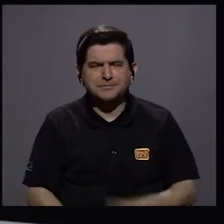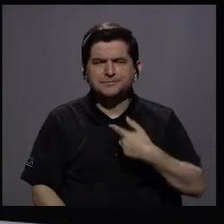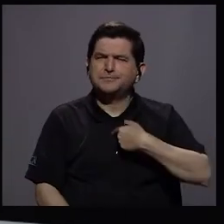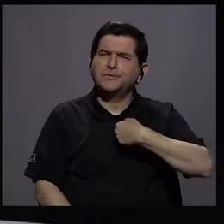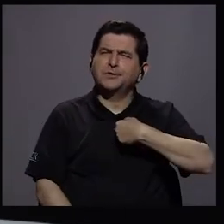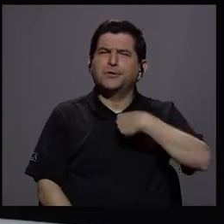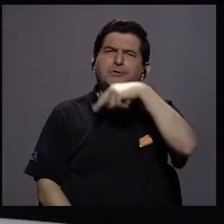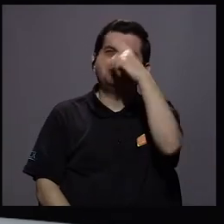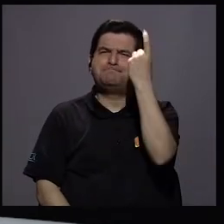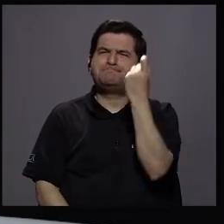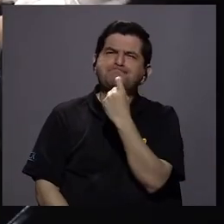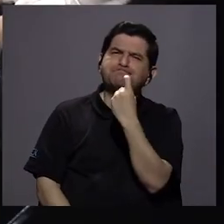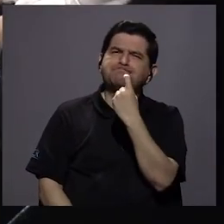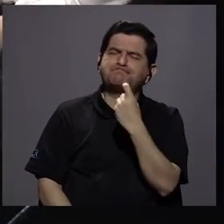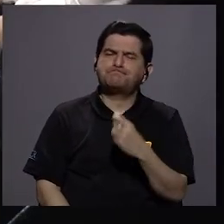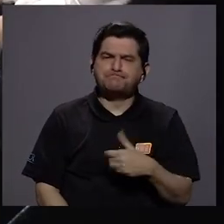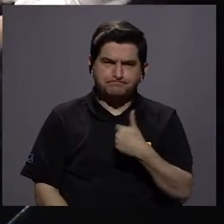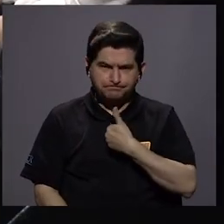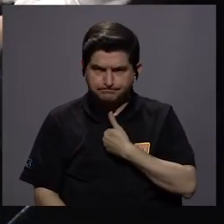pregunto yo,